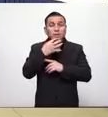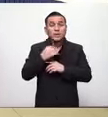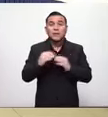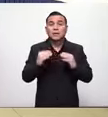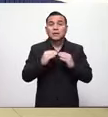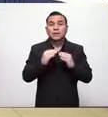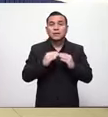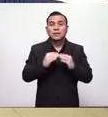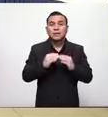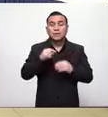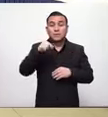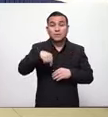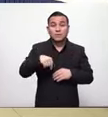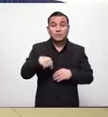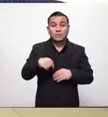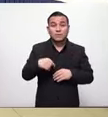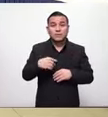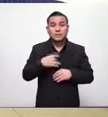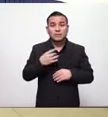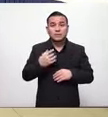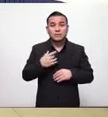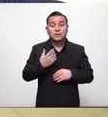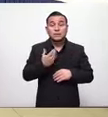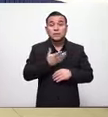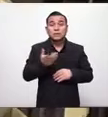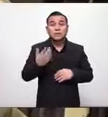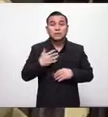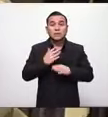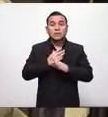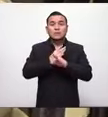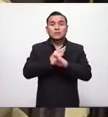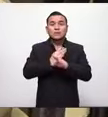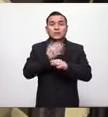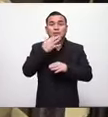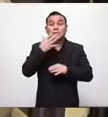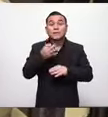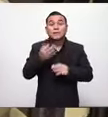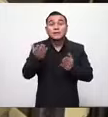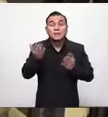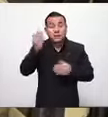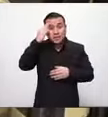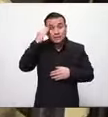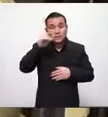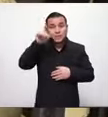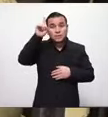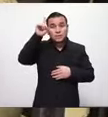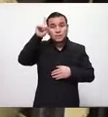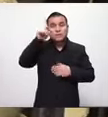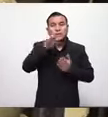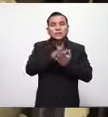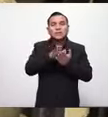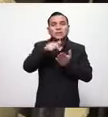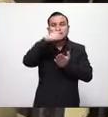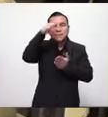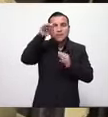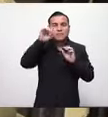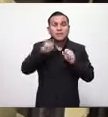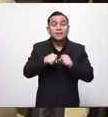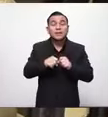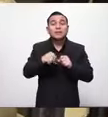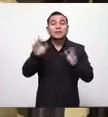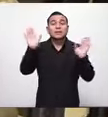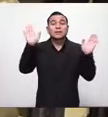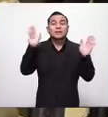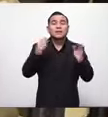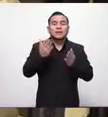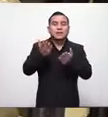como yo en este momento me estoy quitando la protección señor solo tú con tu santo espíritu padre puedes